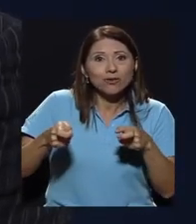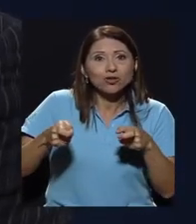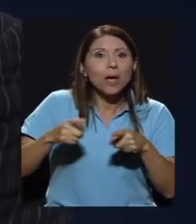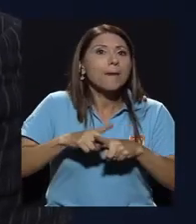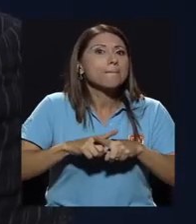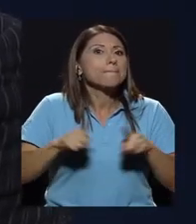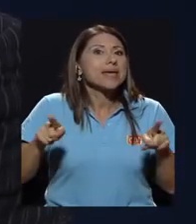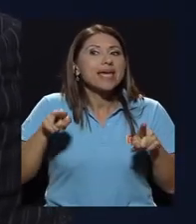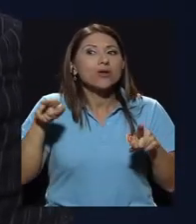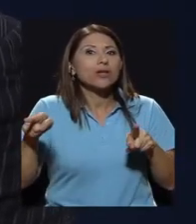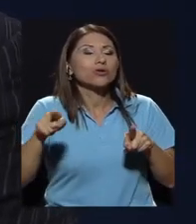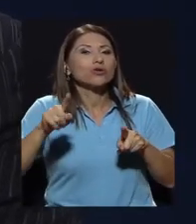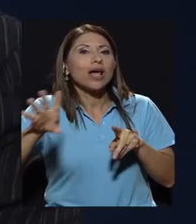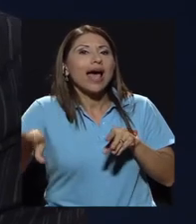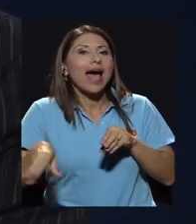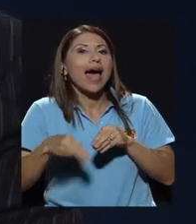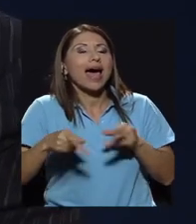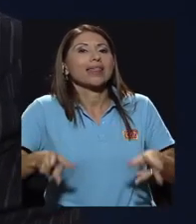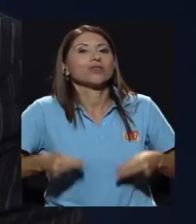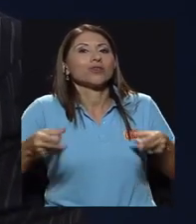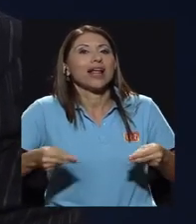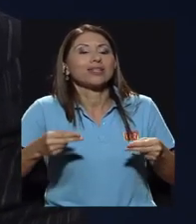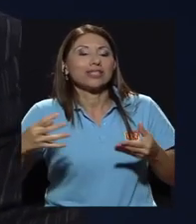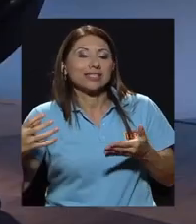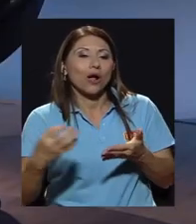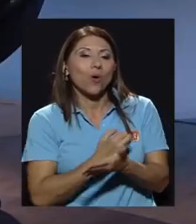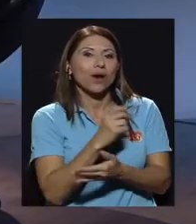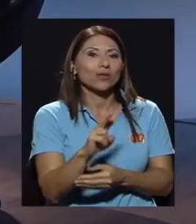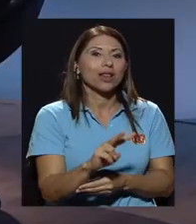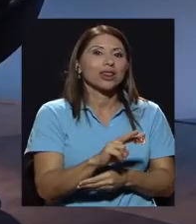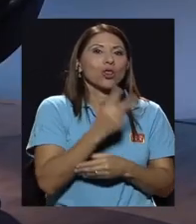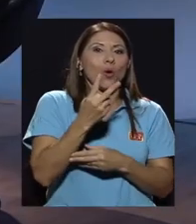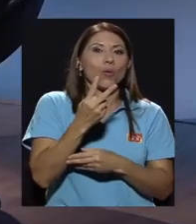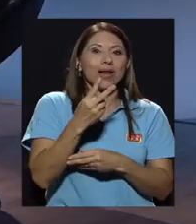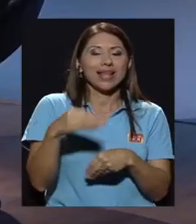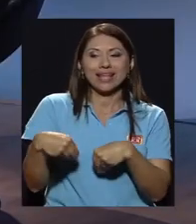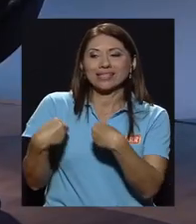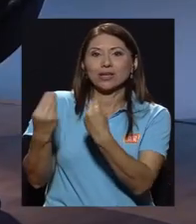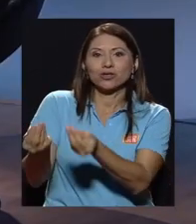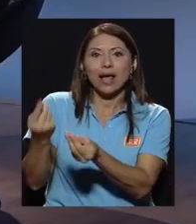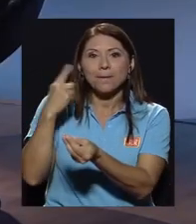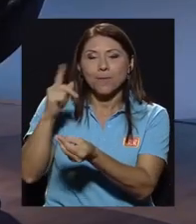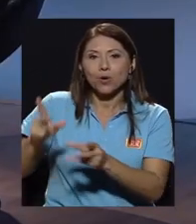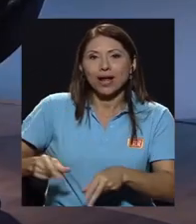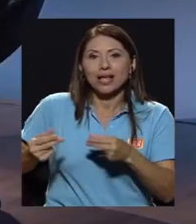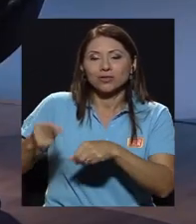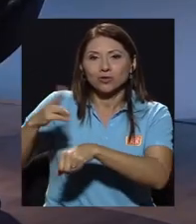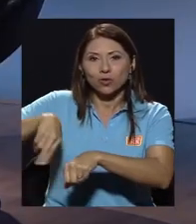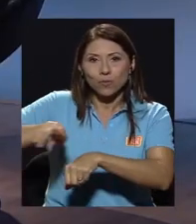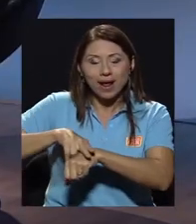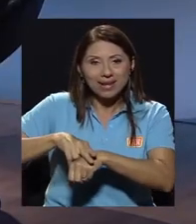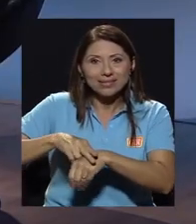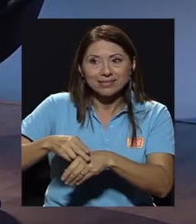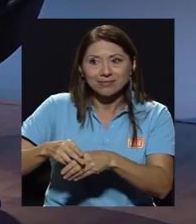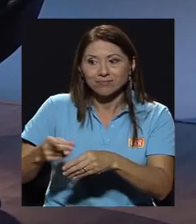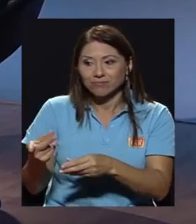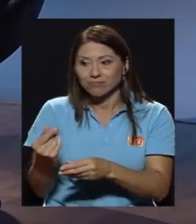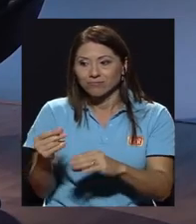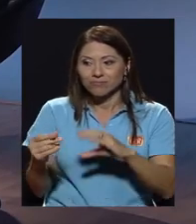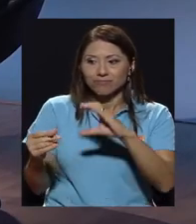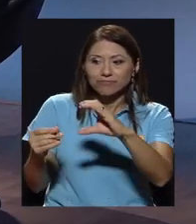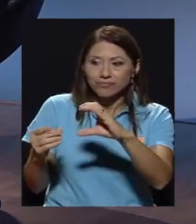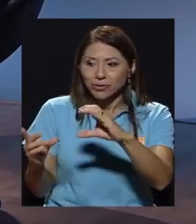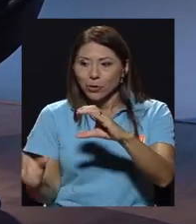adicionales incluso están cobrando el doble de lo que se les pasa por los gastos normales y no hay ninguna